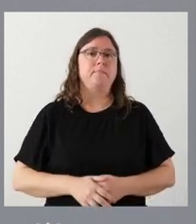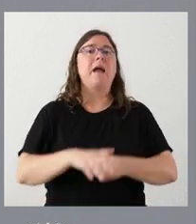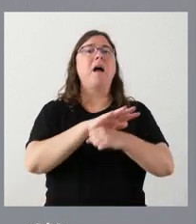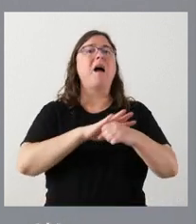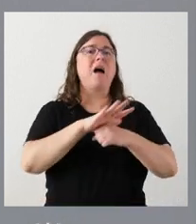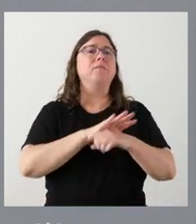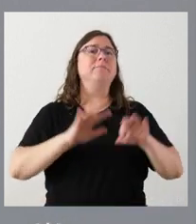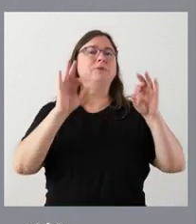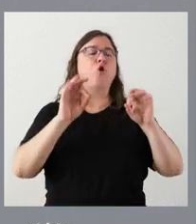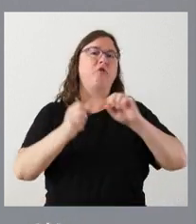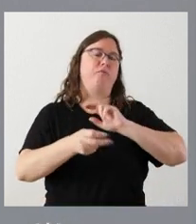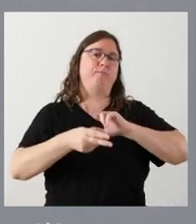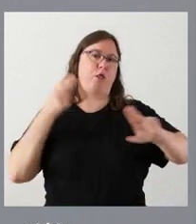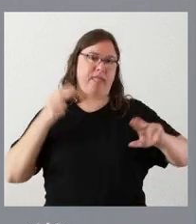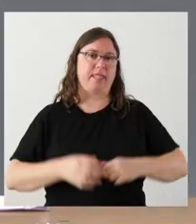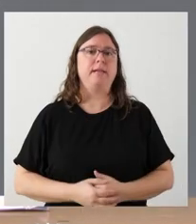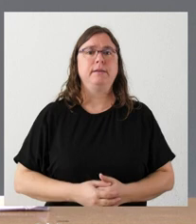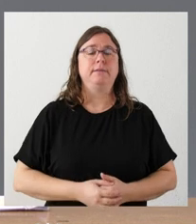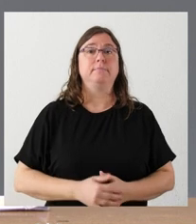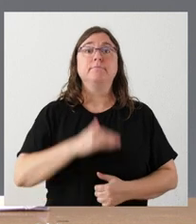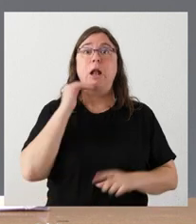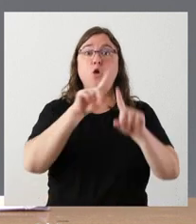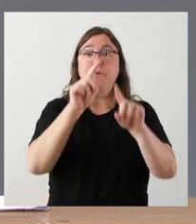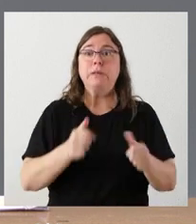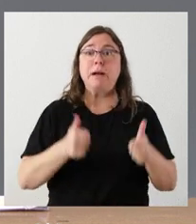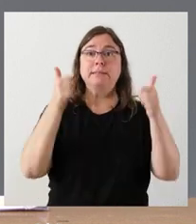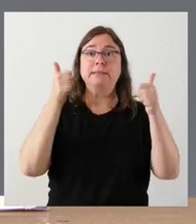de la alta velocidad. ¿Alguna pregunta más?